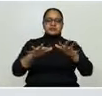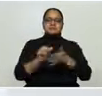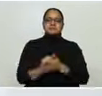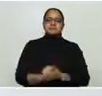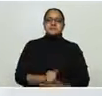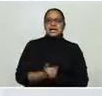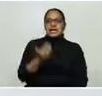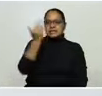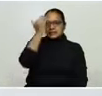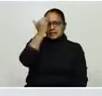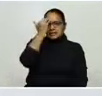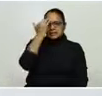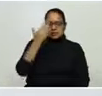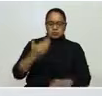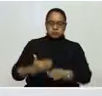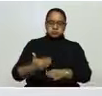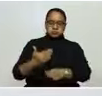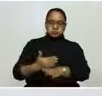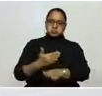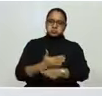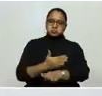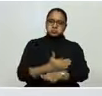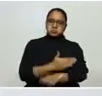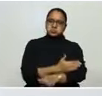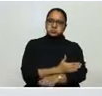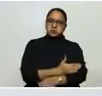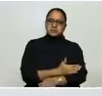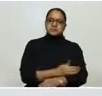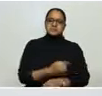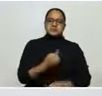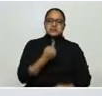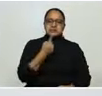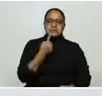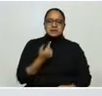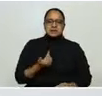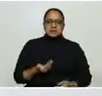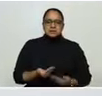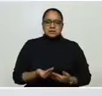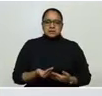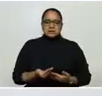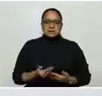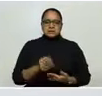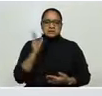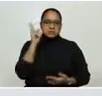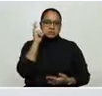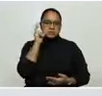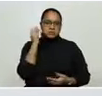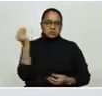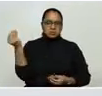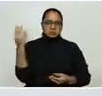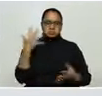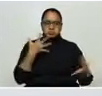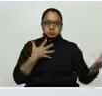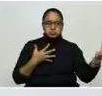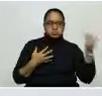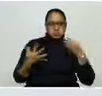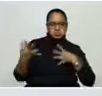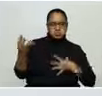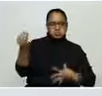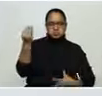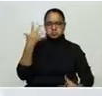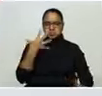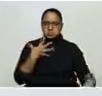poco a poco, esto requiere ir paso a paso. Vamos escuchando a diferentes sectores, a expertos